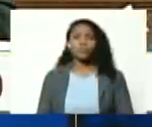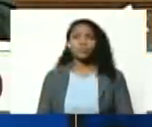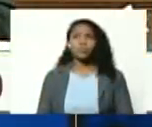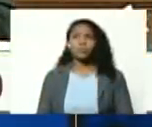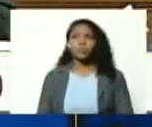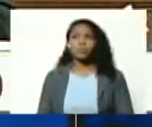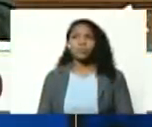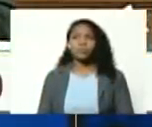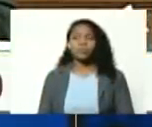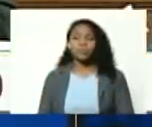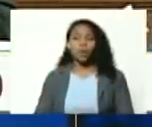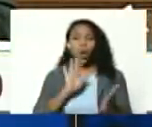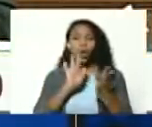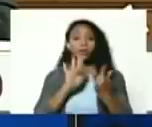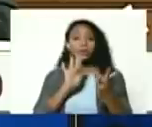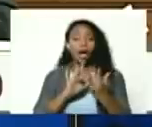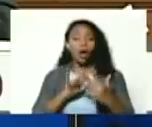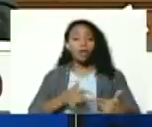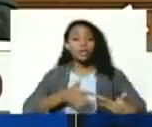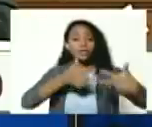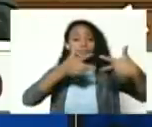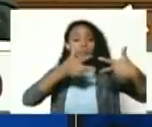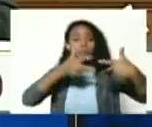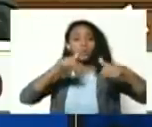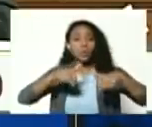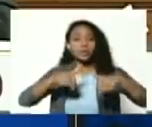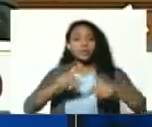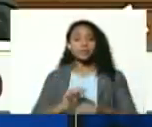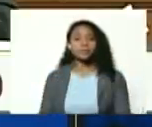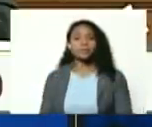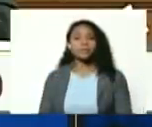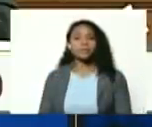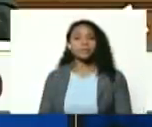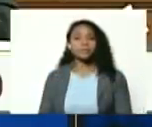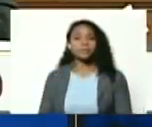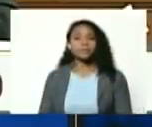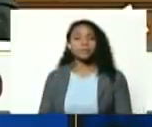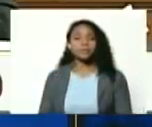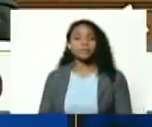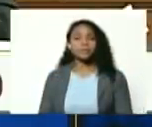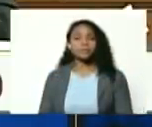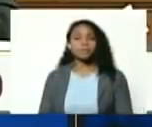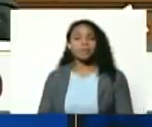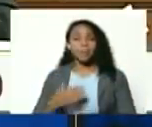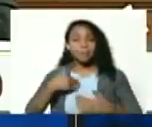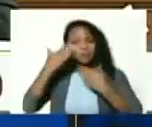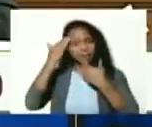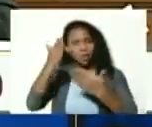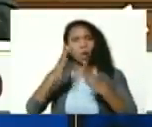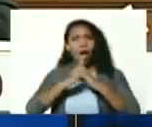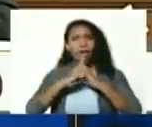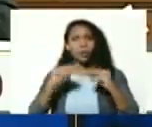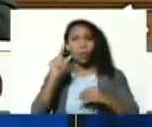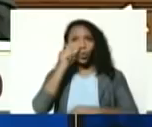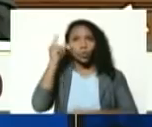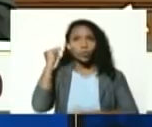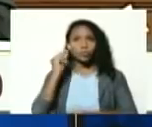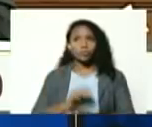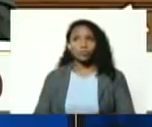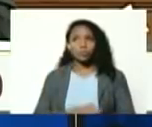están conectados por videoconferencia mis saludos a todos y a todas